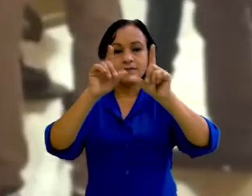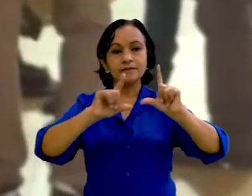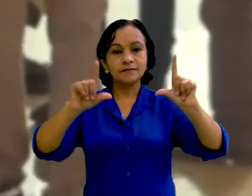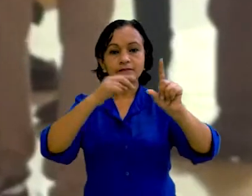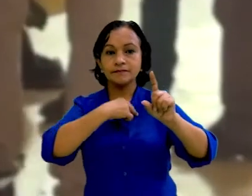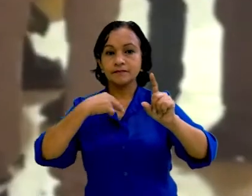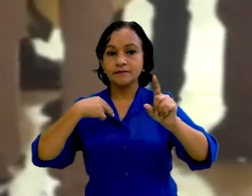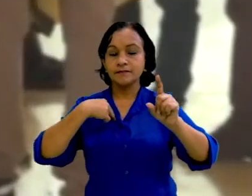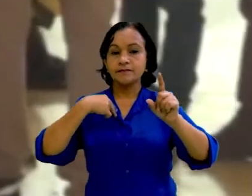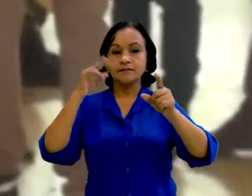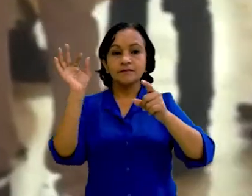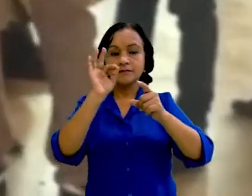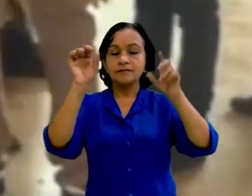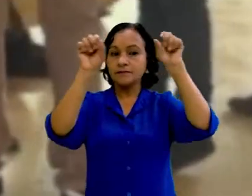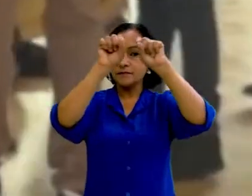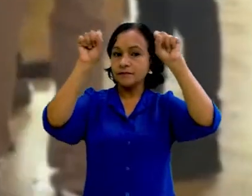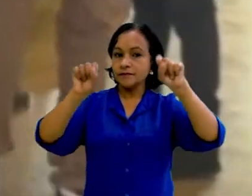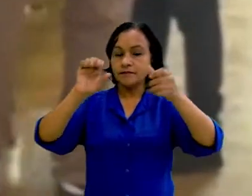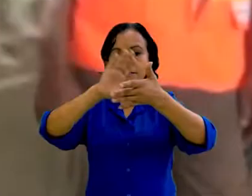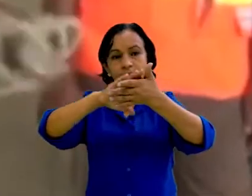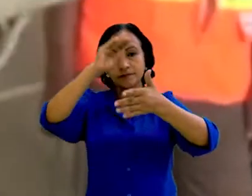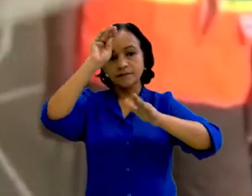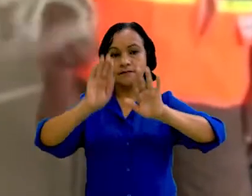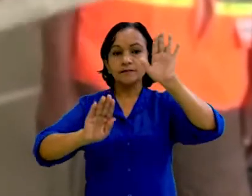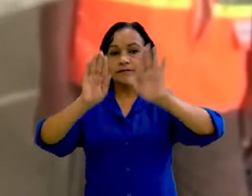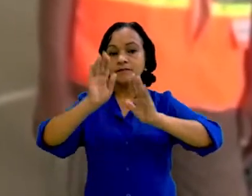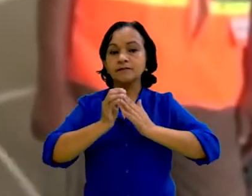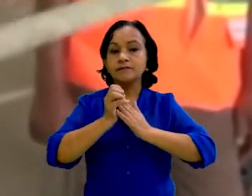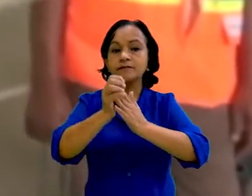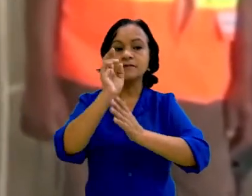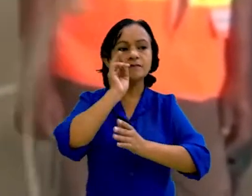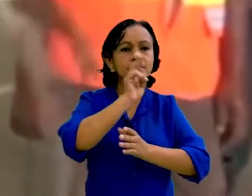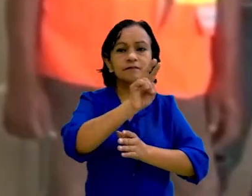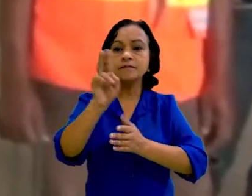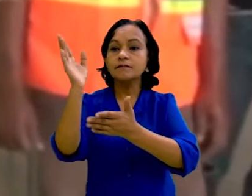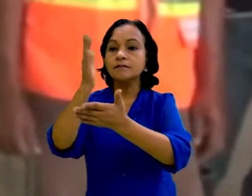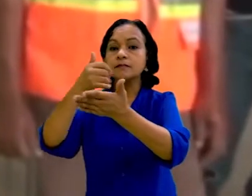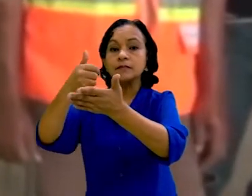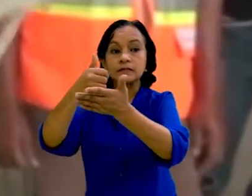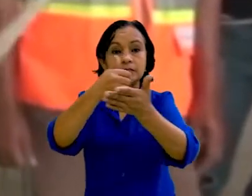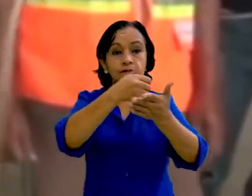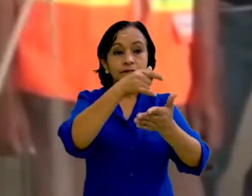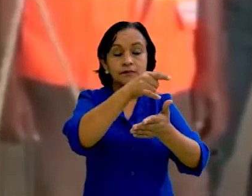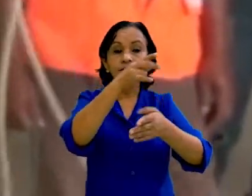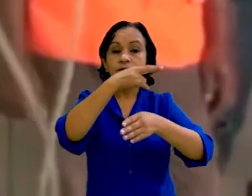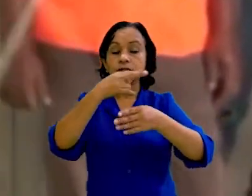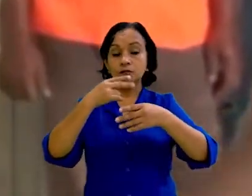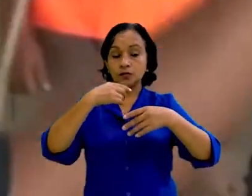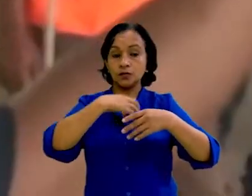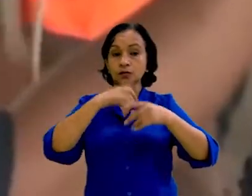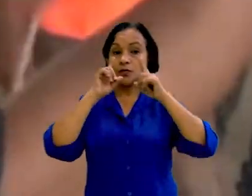desarrollando una metodología de capacitación participativa, orientada a la identificación de riesgos del entorno, normas de